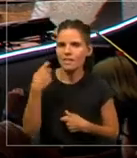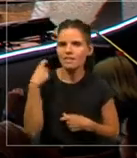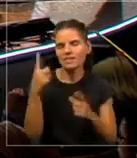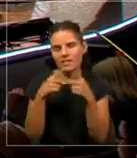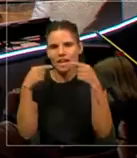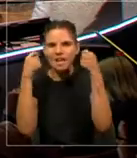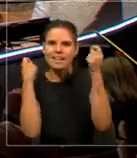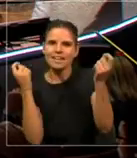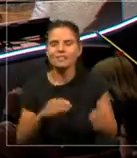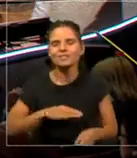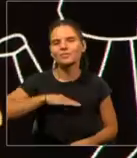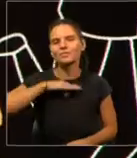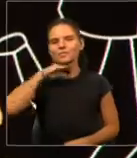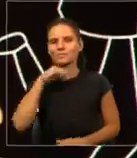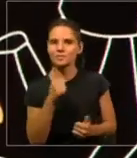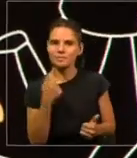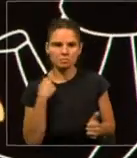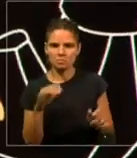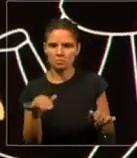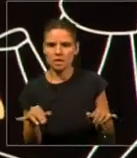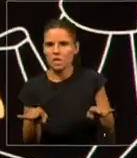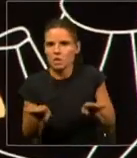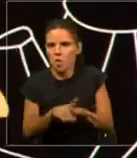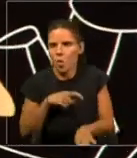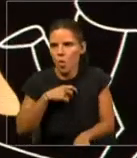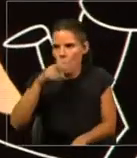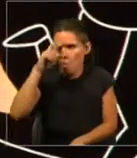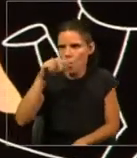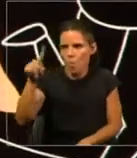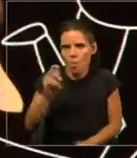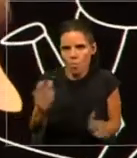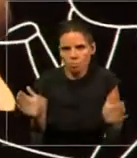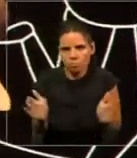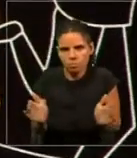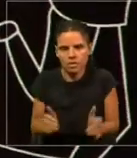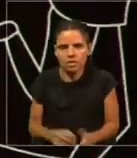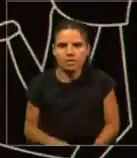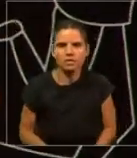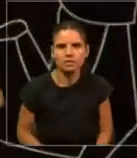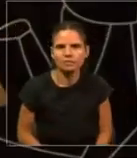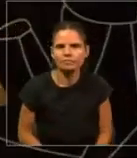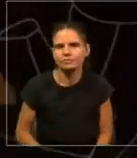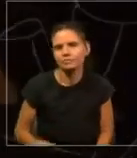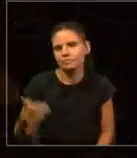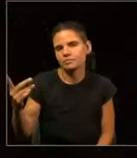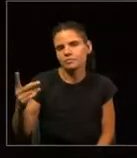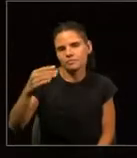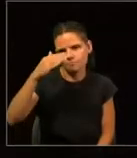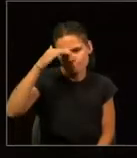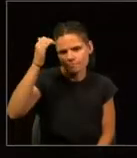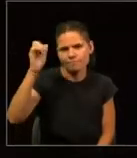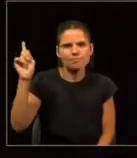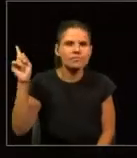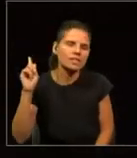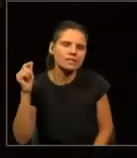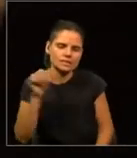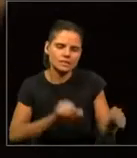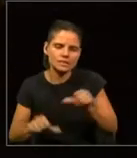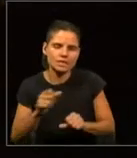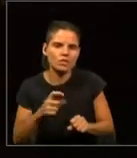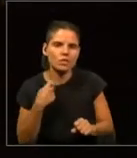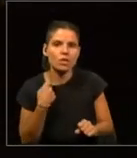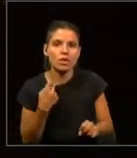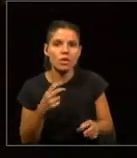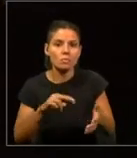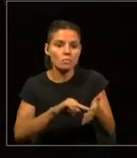como la bebé? Einstein dijo que ningún problema podría ser resuelto con el mismo nivel